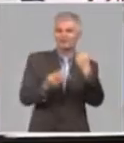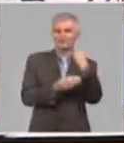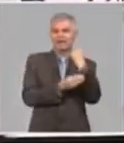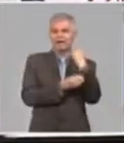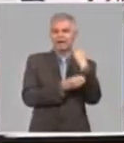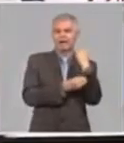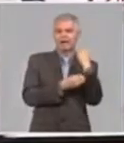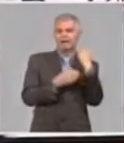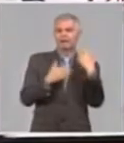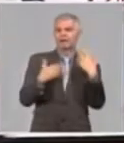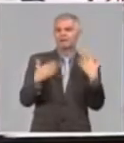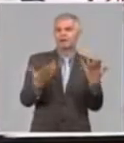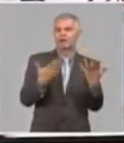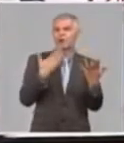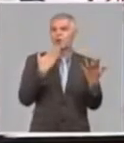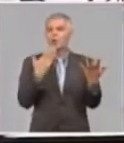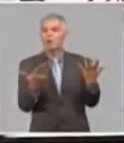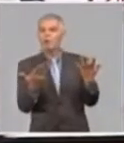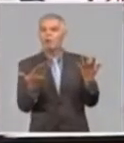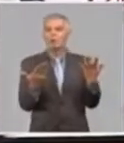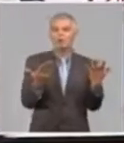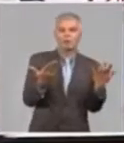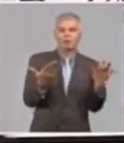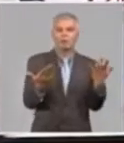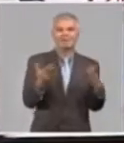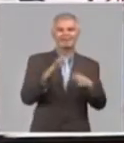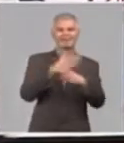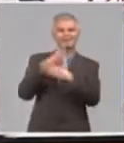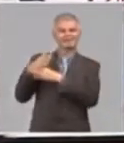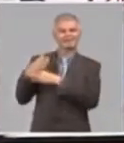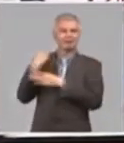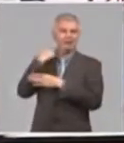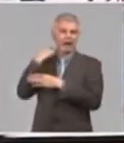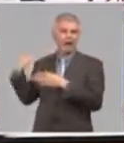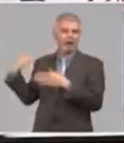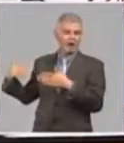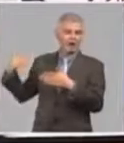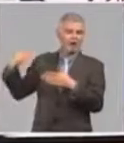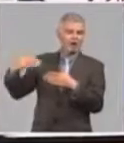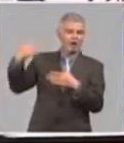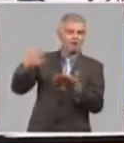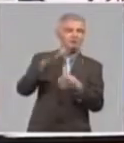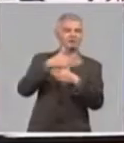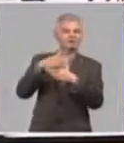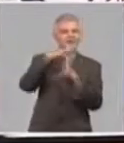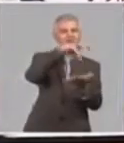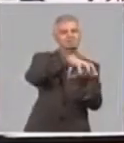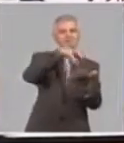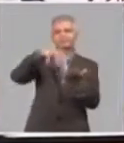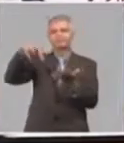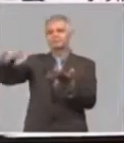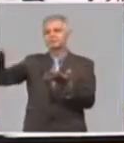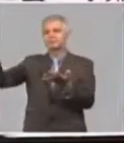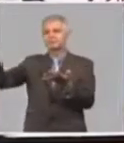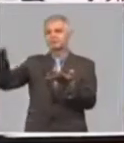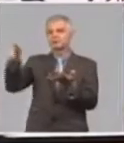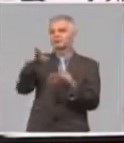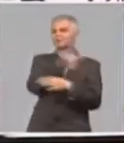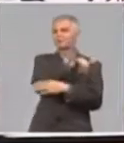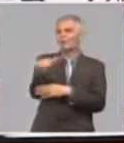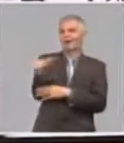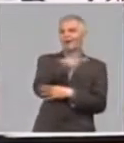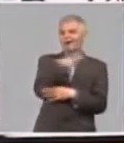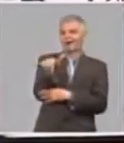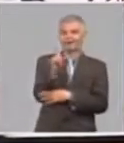cómo se comporta en diferentes años, las diferentes regiones, en las diferentes áreas, no es igual. Y en ese